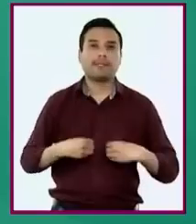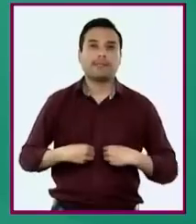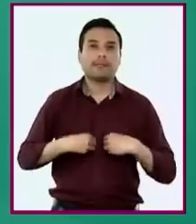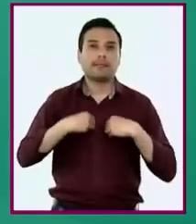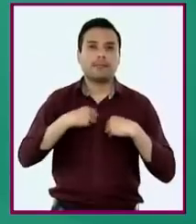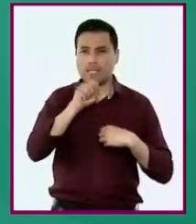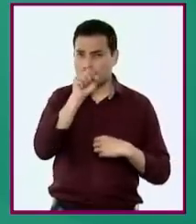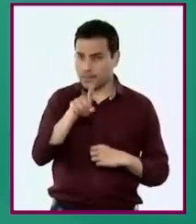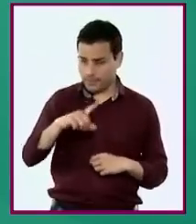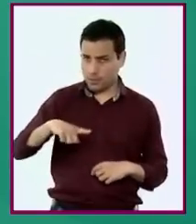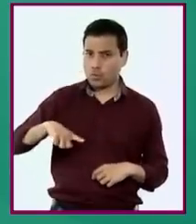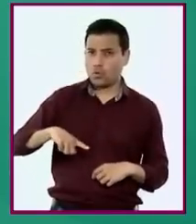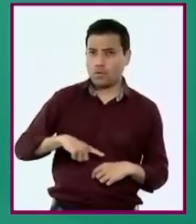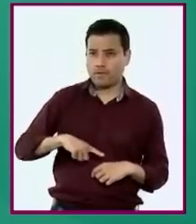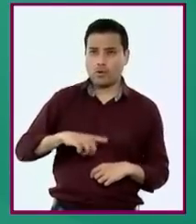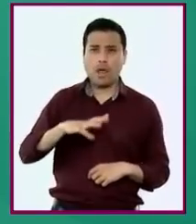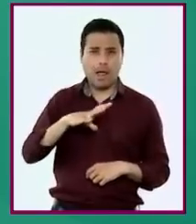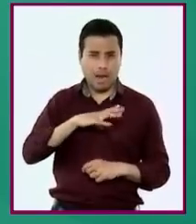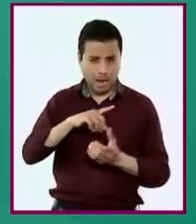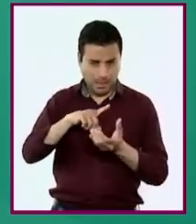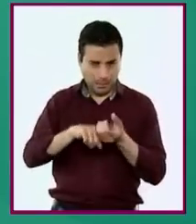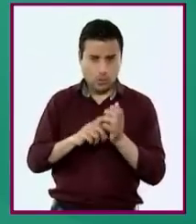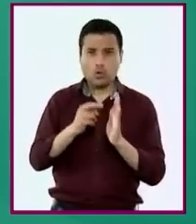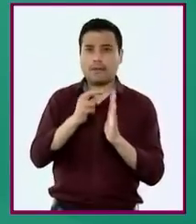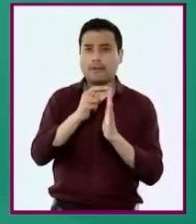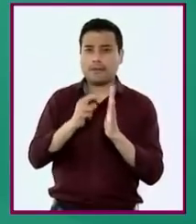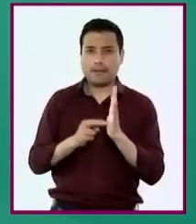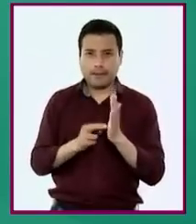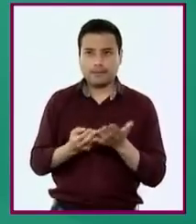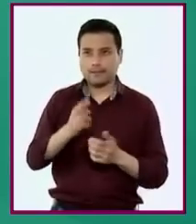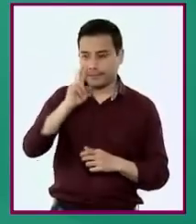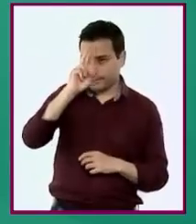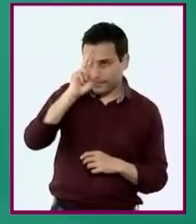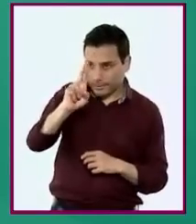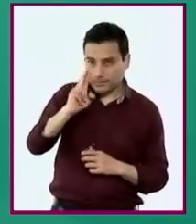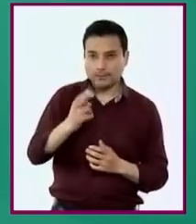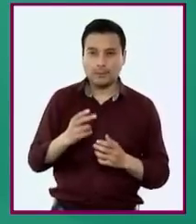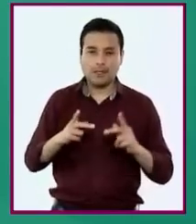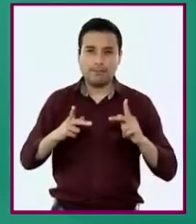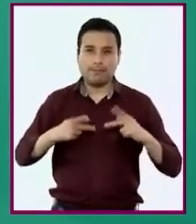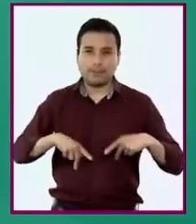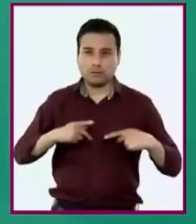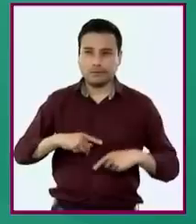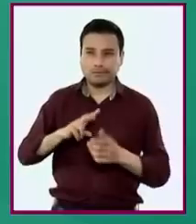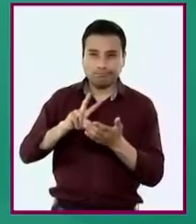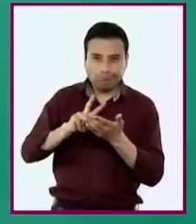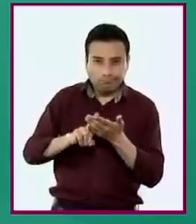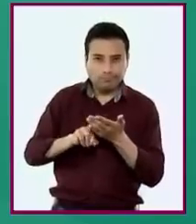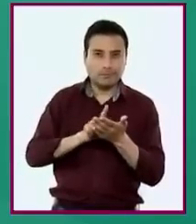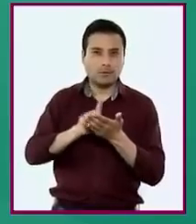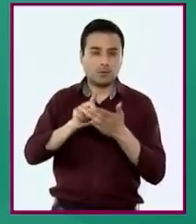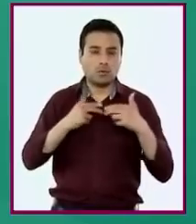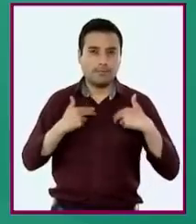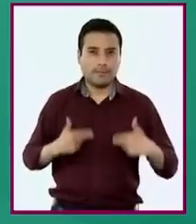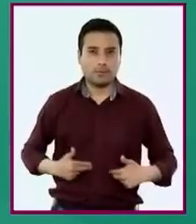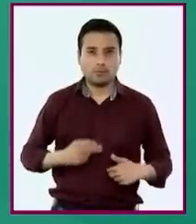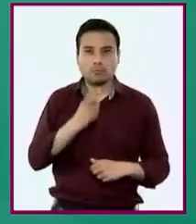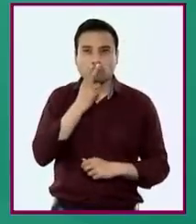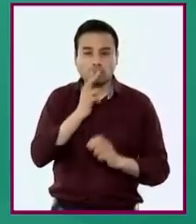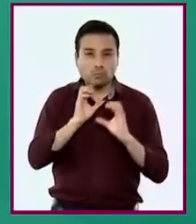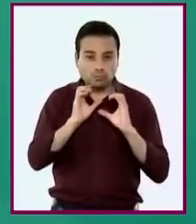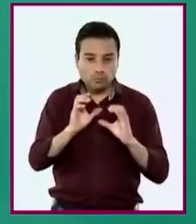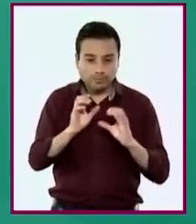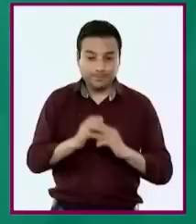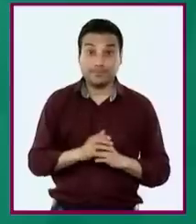gobierno, que por una parte se sustenta en principios éticos basados en el respeto y la dignidad y los derechos